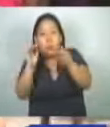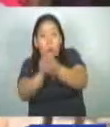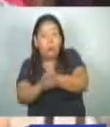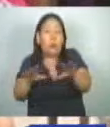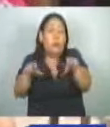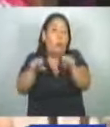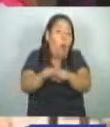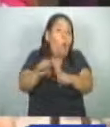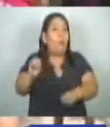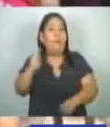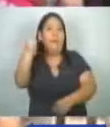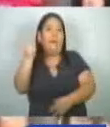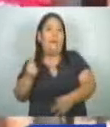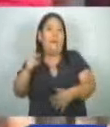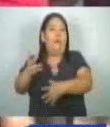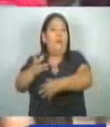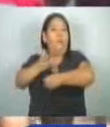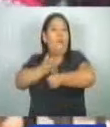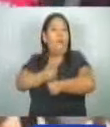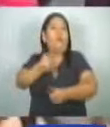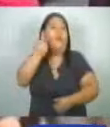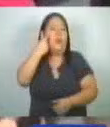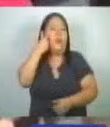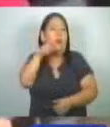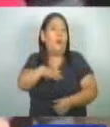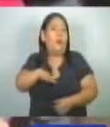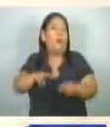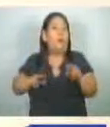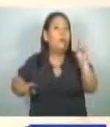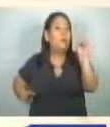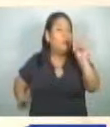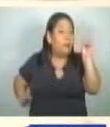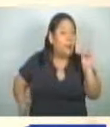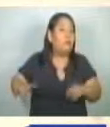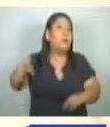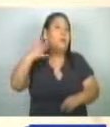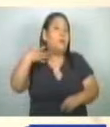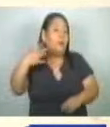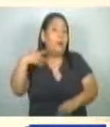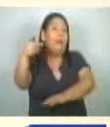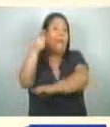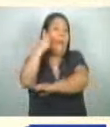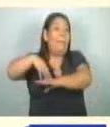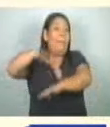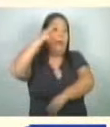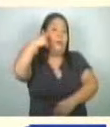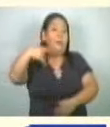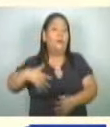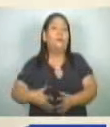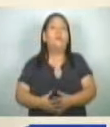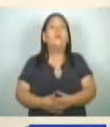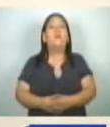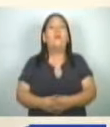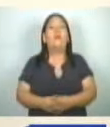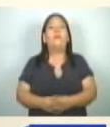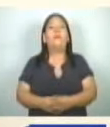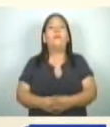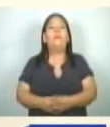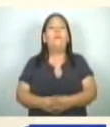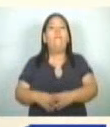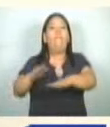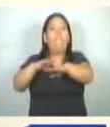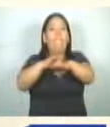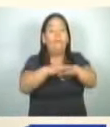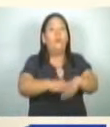confianza. Los departamentos con mayor incidencia son San Salvador, San Miguel y La Libertad. También es importante advertir